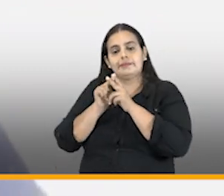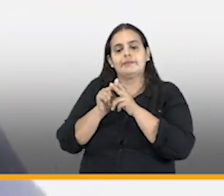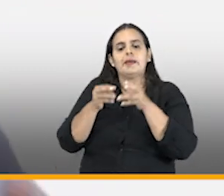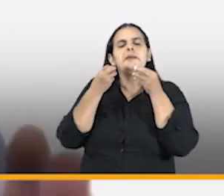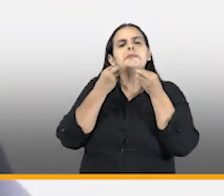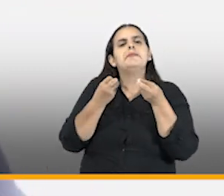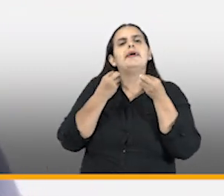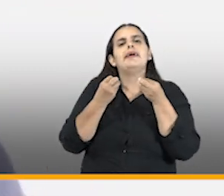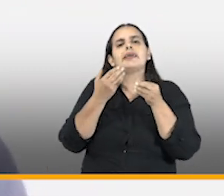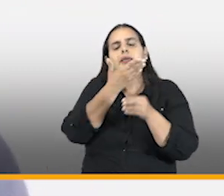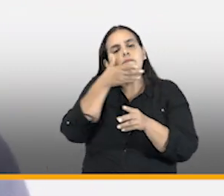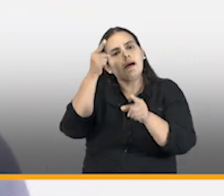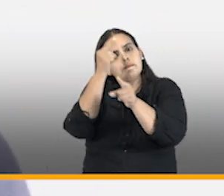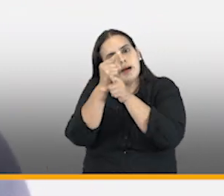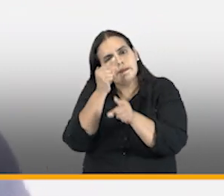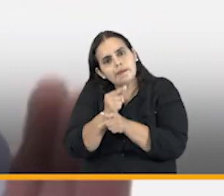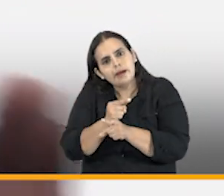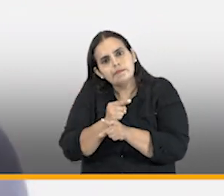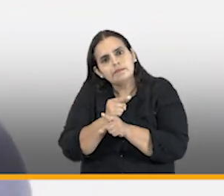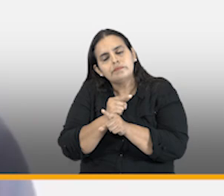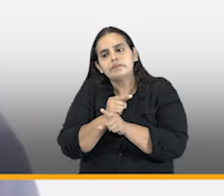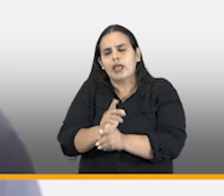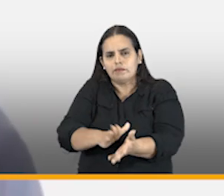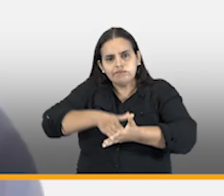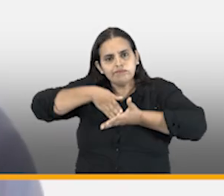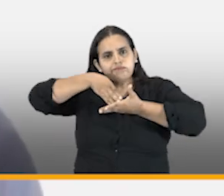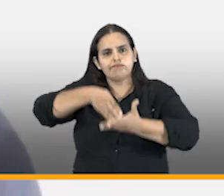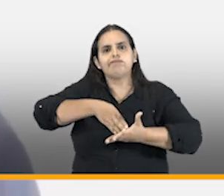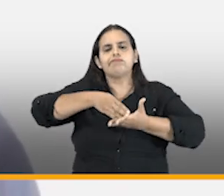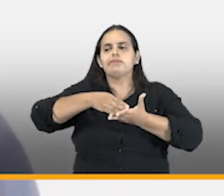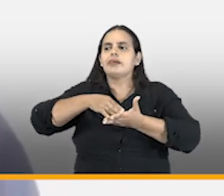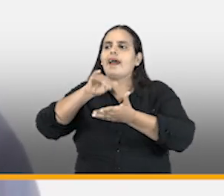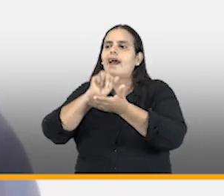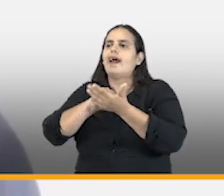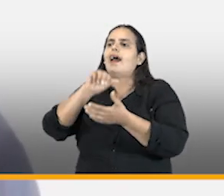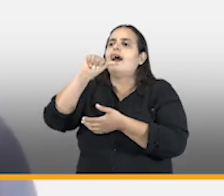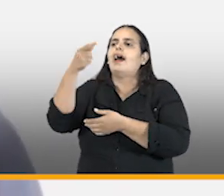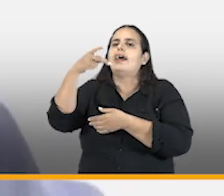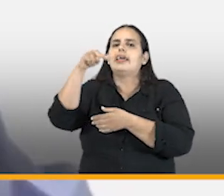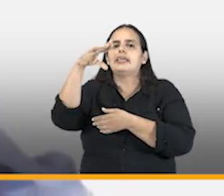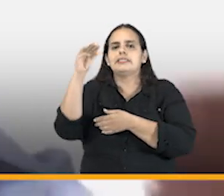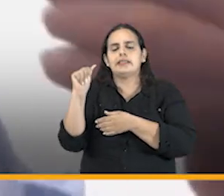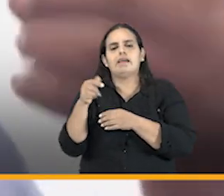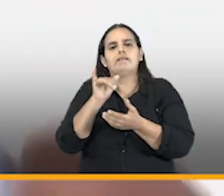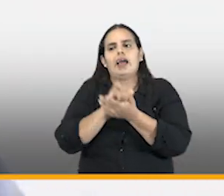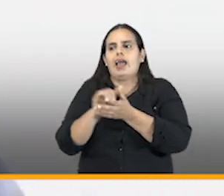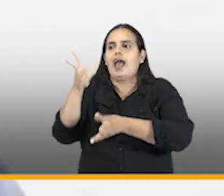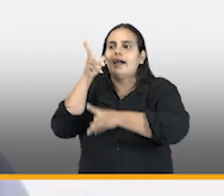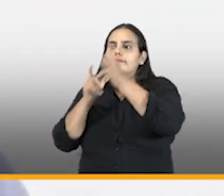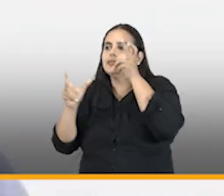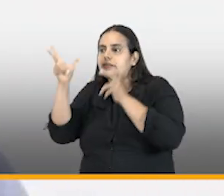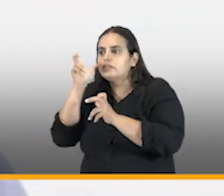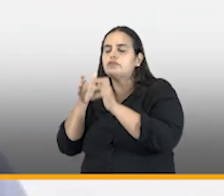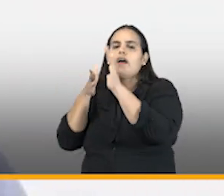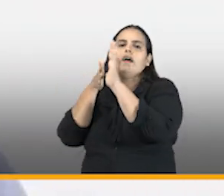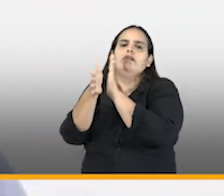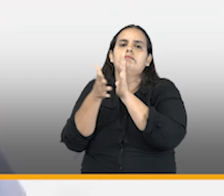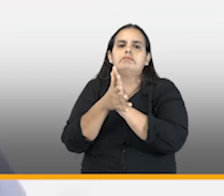para garantizar el fortalecimiento de la agencia en cuanto a la adquisición de